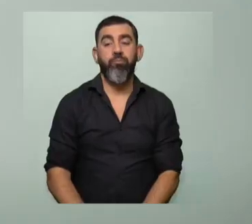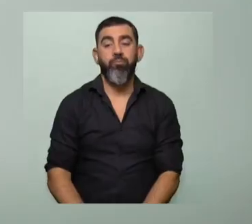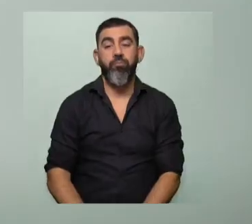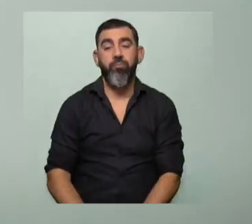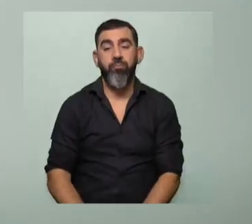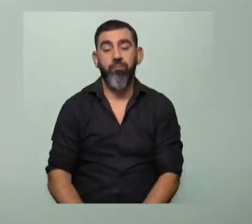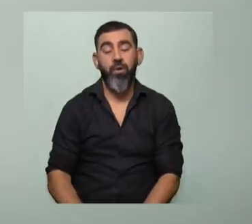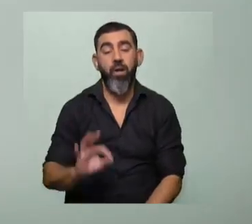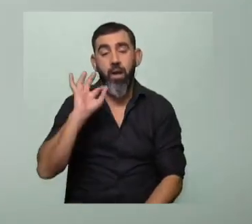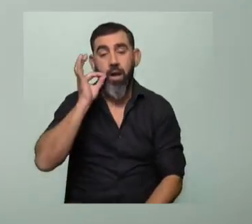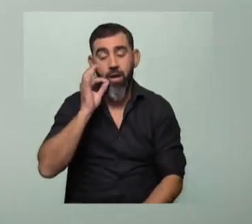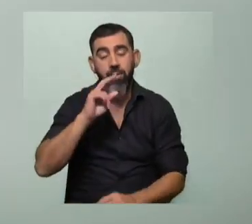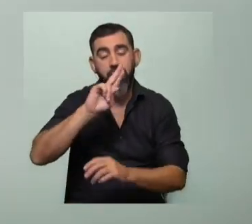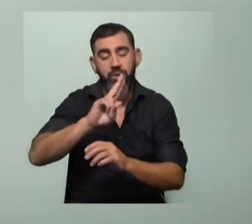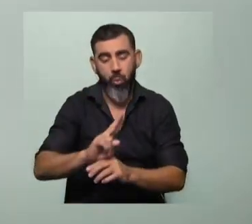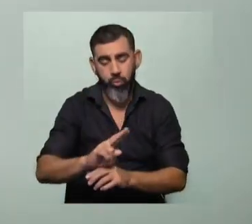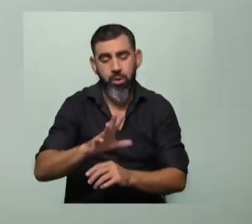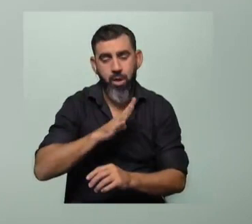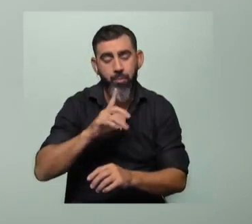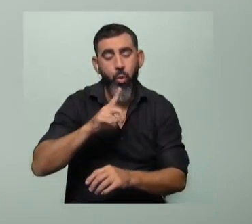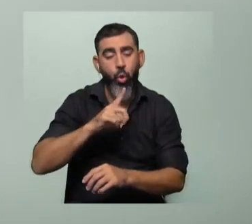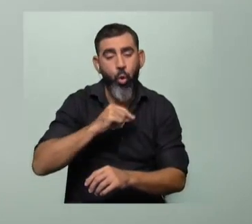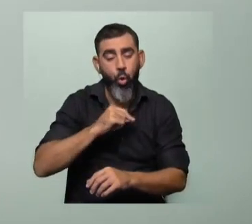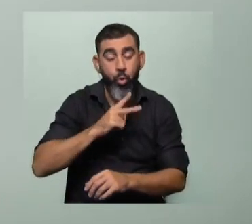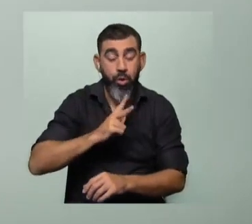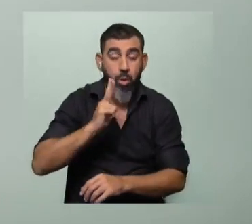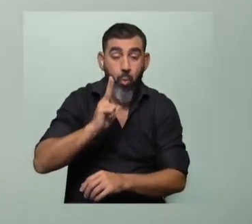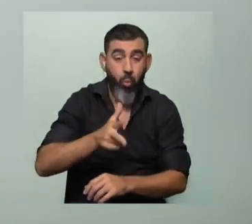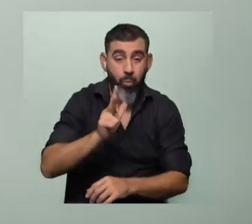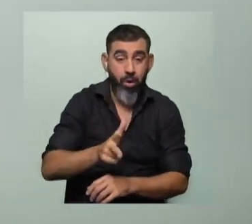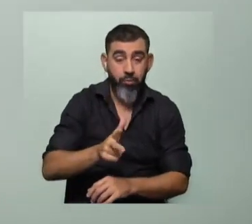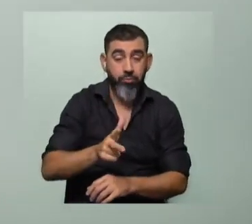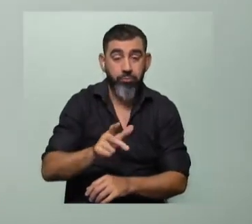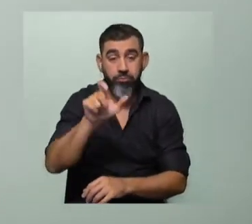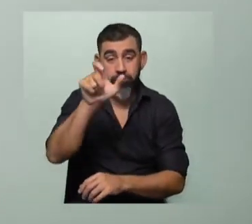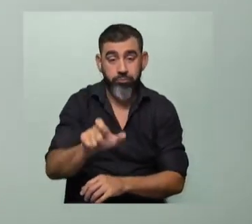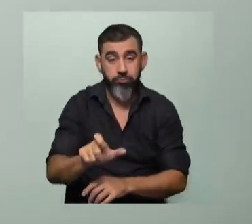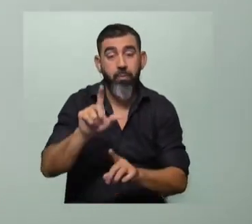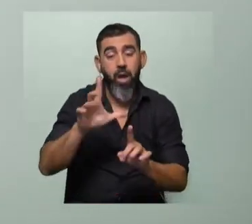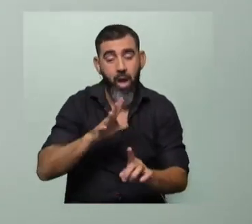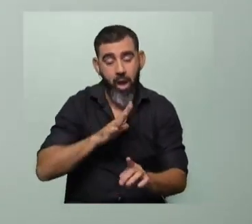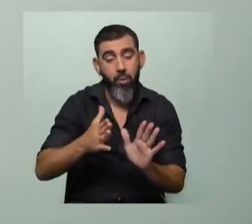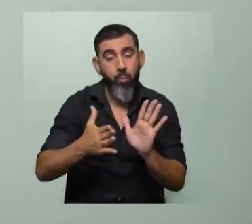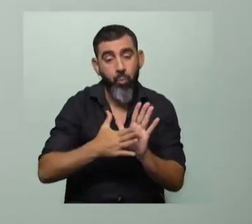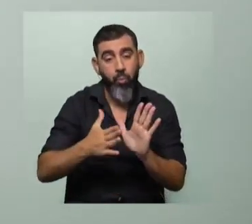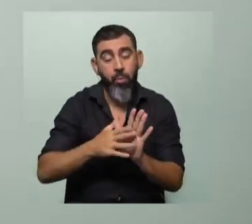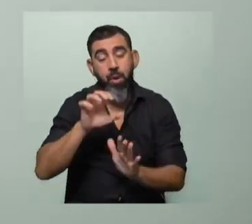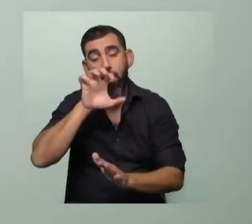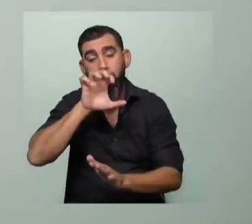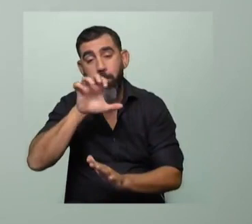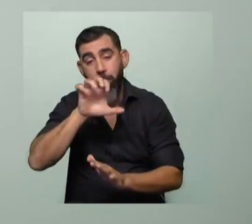El cannabis se utiliza muchísimo para dolor en seres humanos y hay cierta evidencia para su uso en caninos.